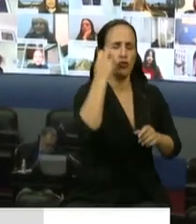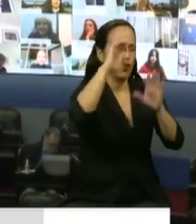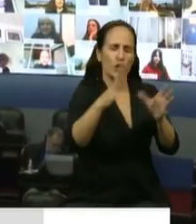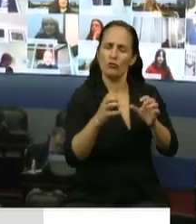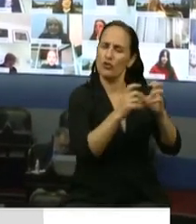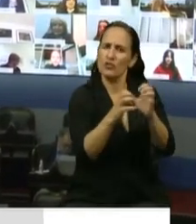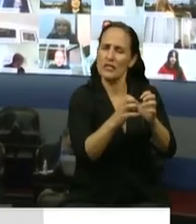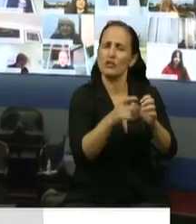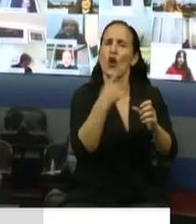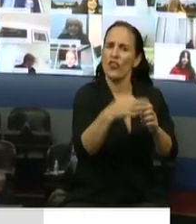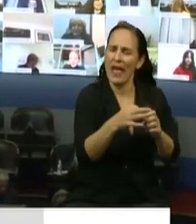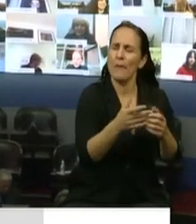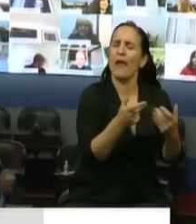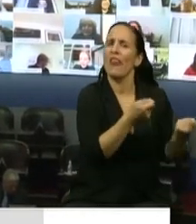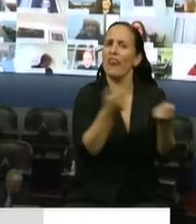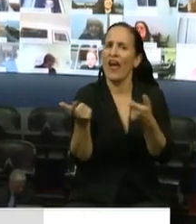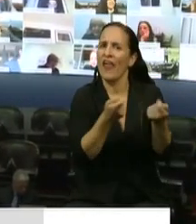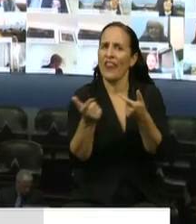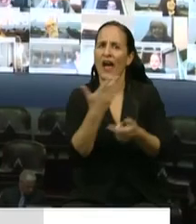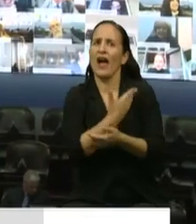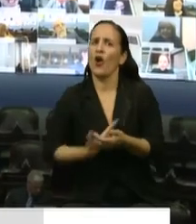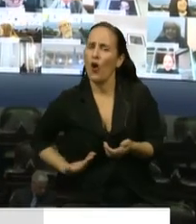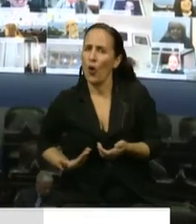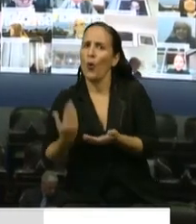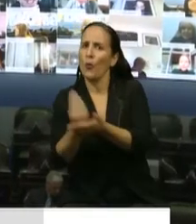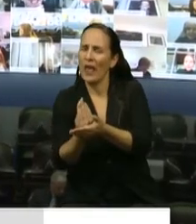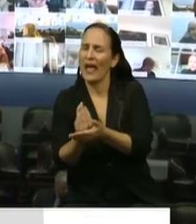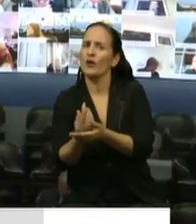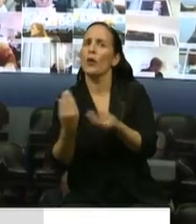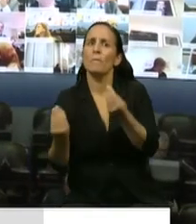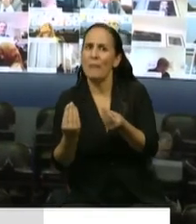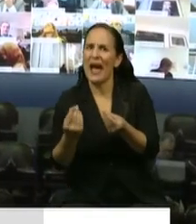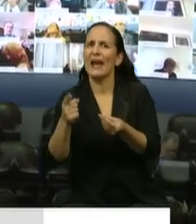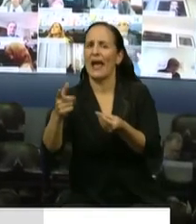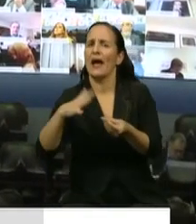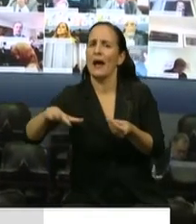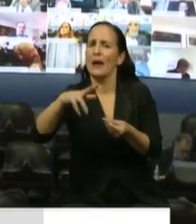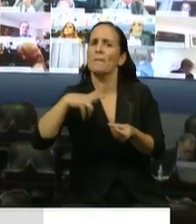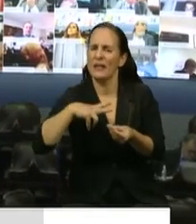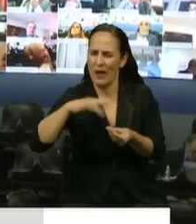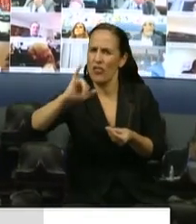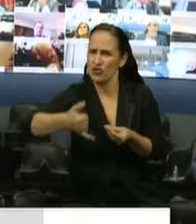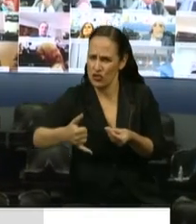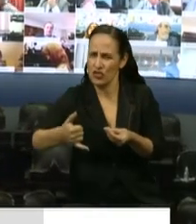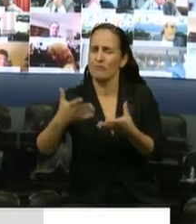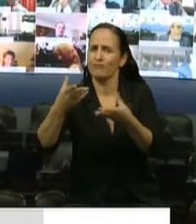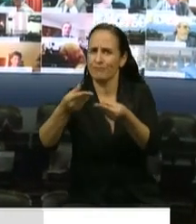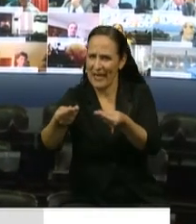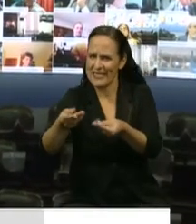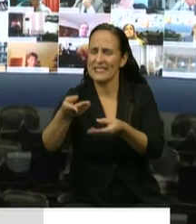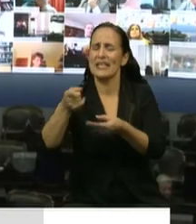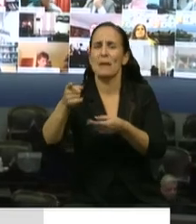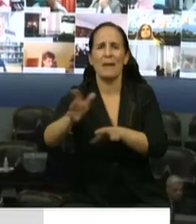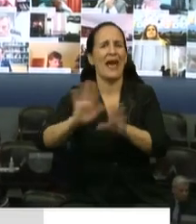herramientas que se necesitan para que el sector privado pueda tener la asistencia y evitar hambre y quiebras, que es el gran